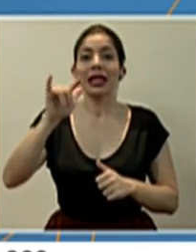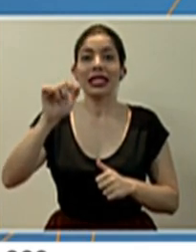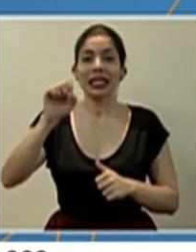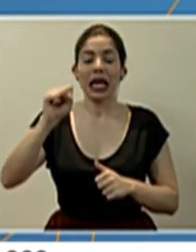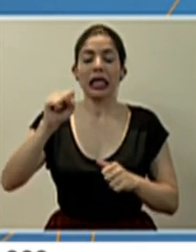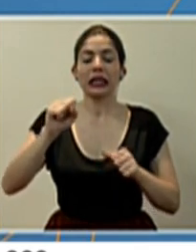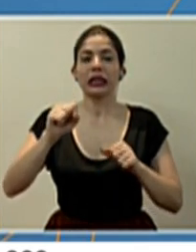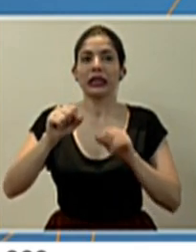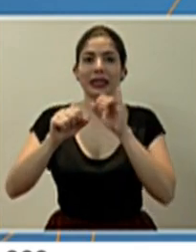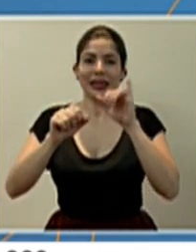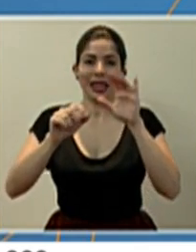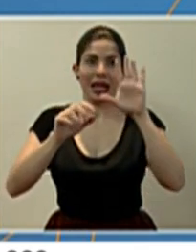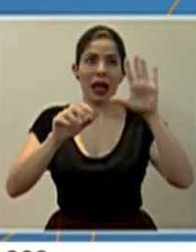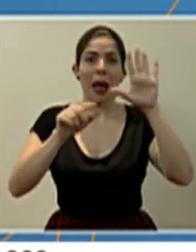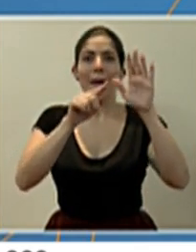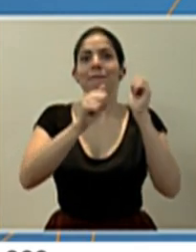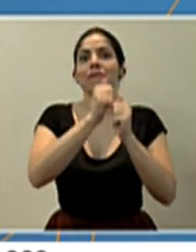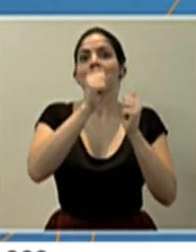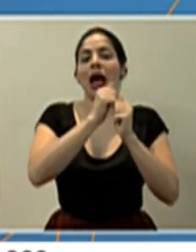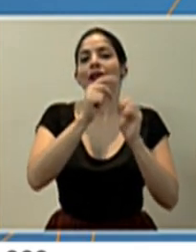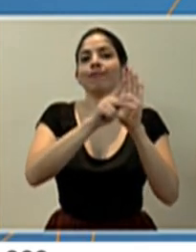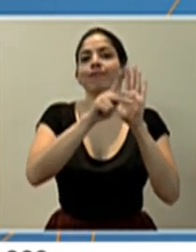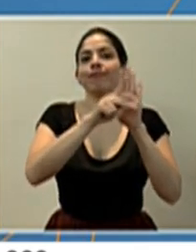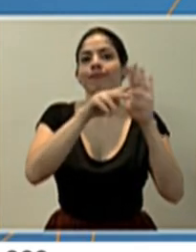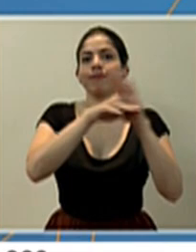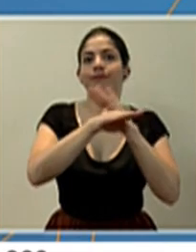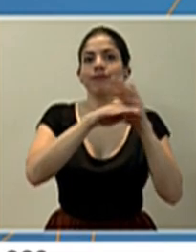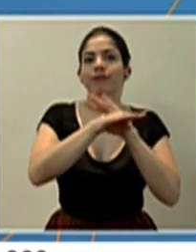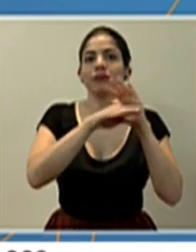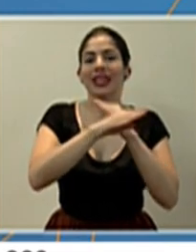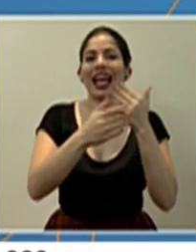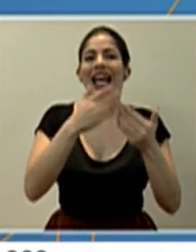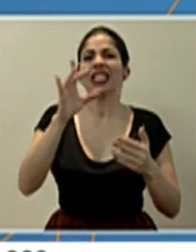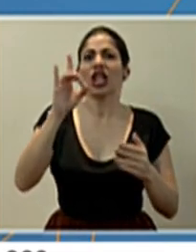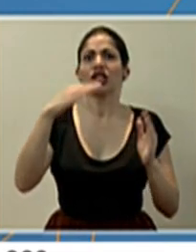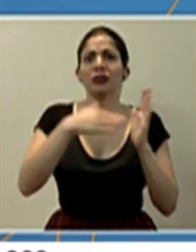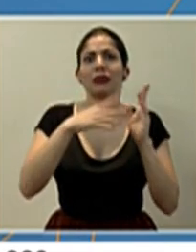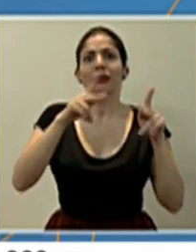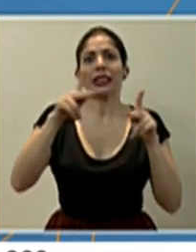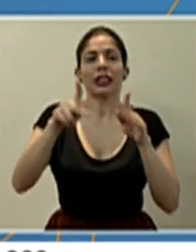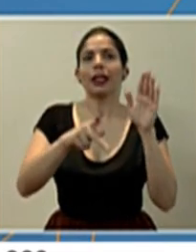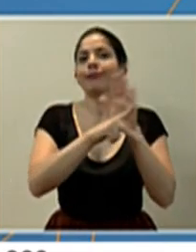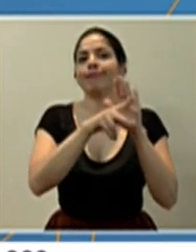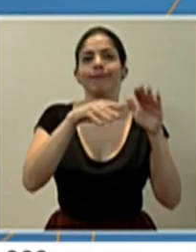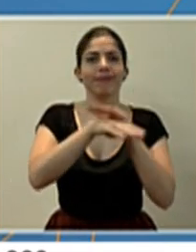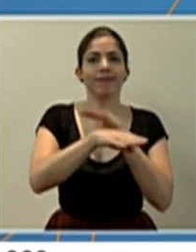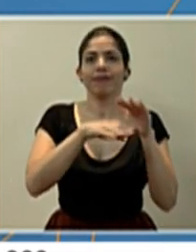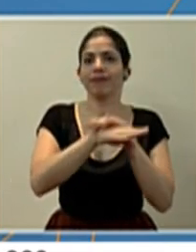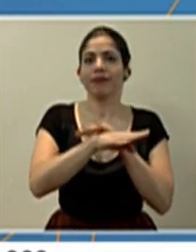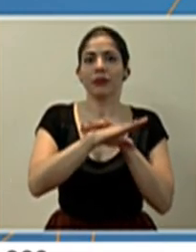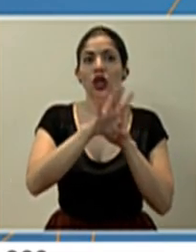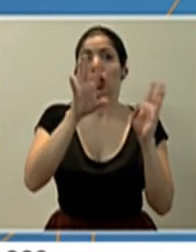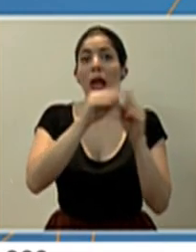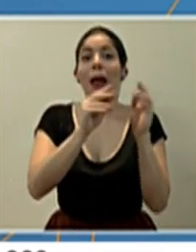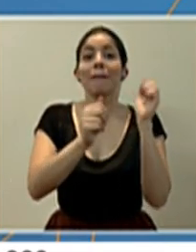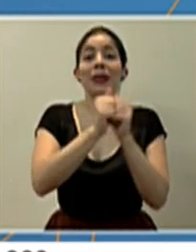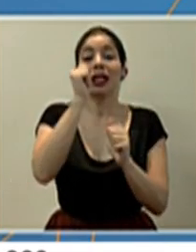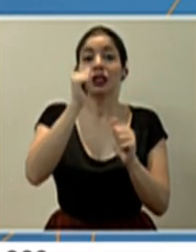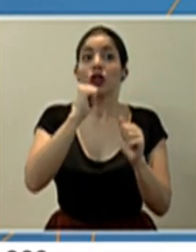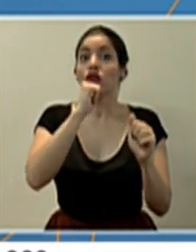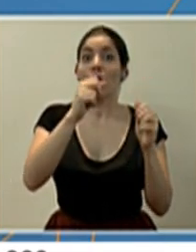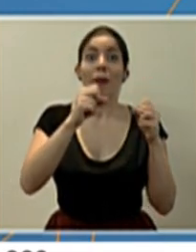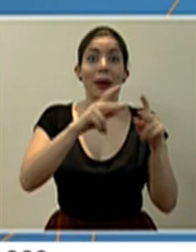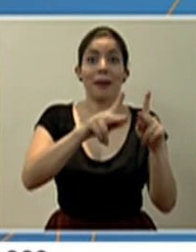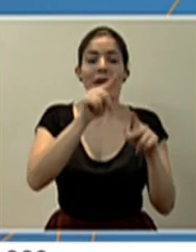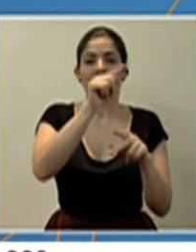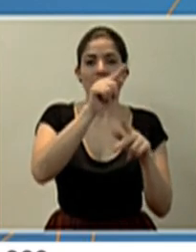estas personas, casi los 8 mil personas. En el total, la mayoría de los rechazos han sido en